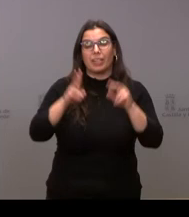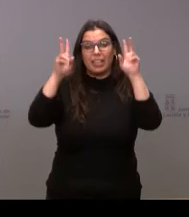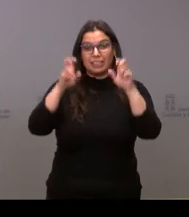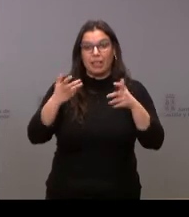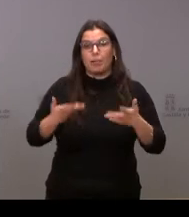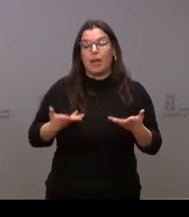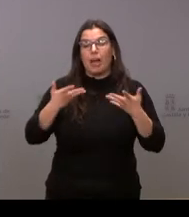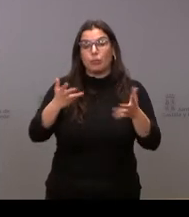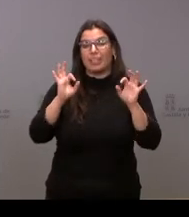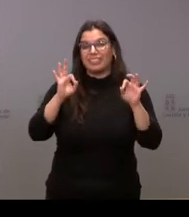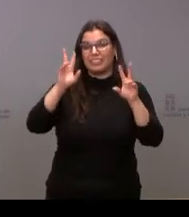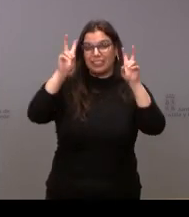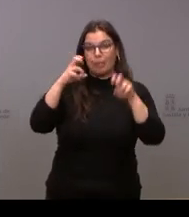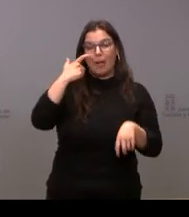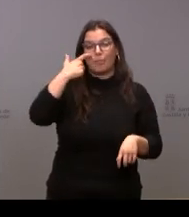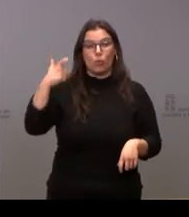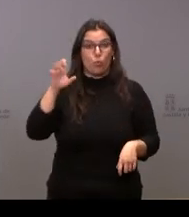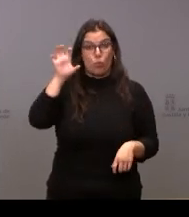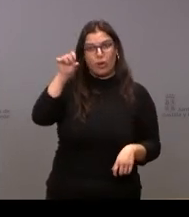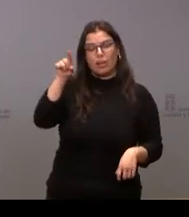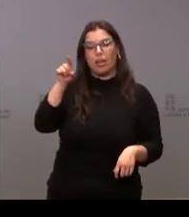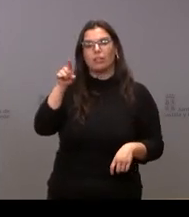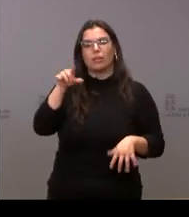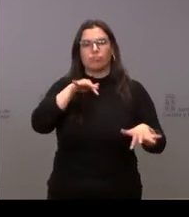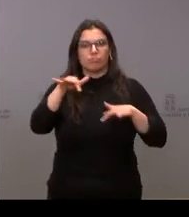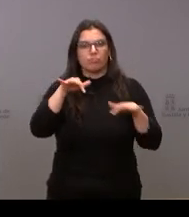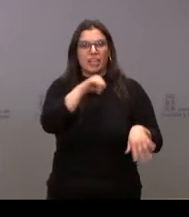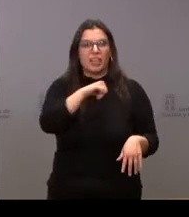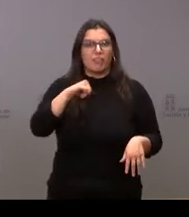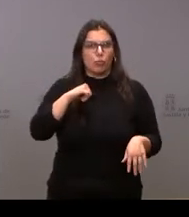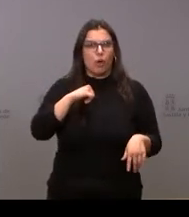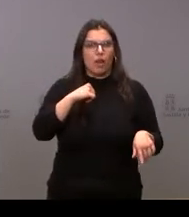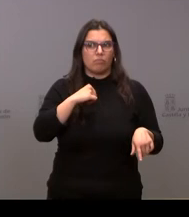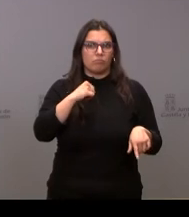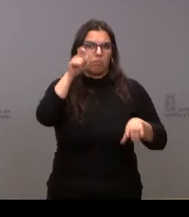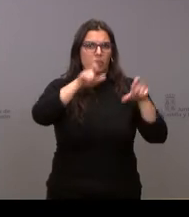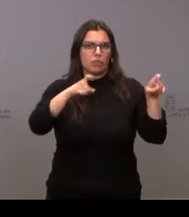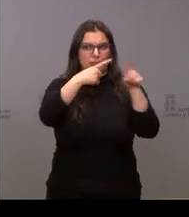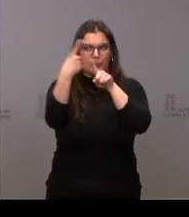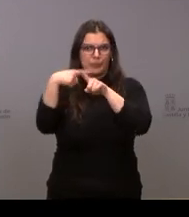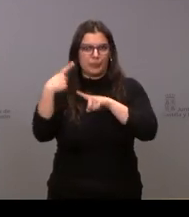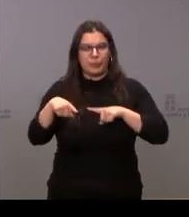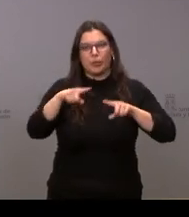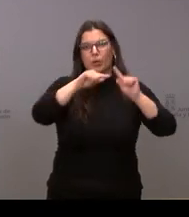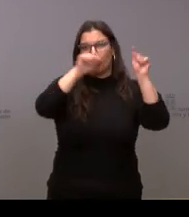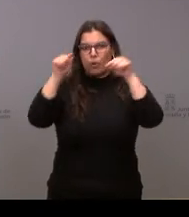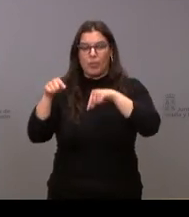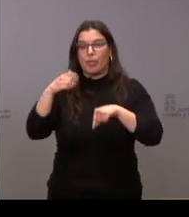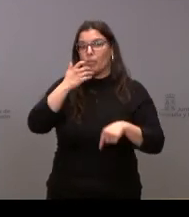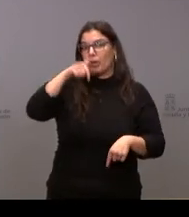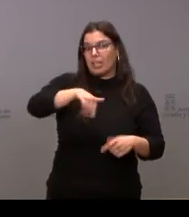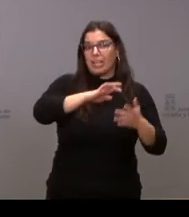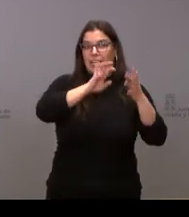ayudas de Ucrania se está movilizando a nivel individual muchas personas en la comunidad y también en las distintas provincias aquí en León hay varias